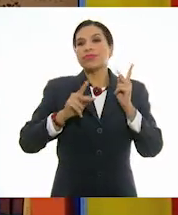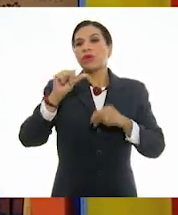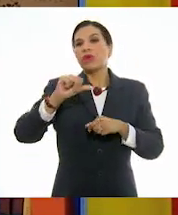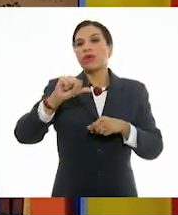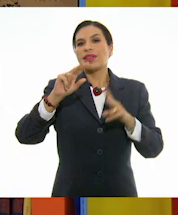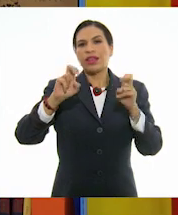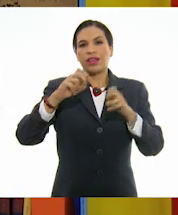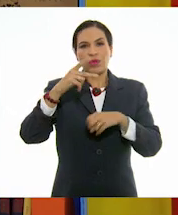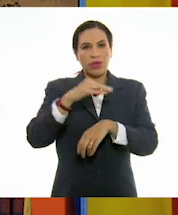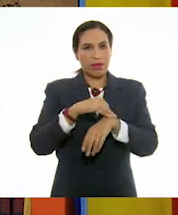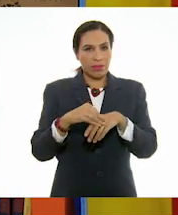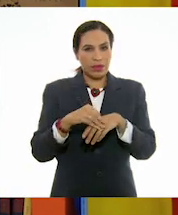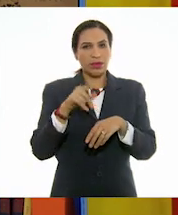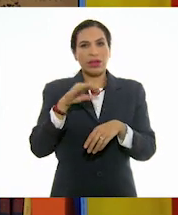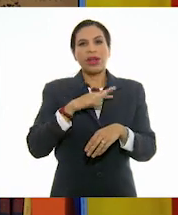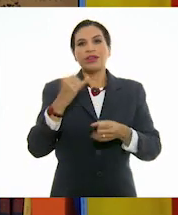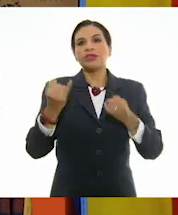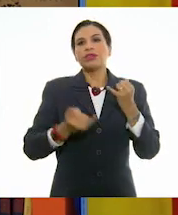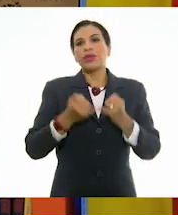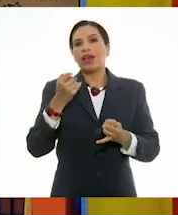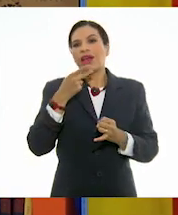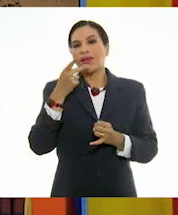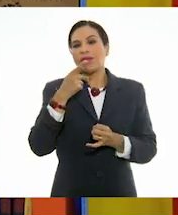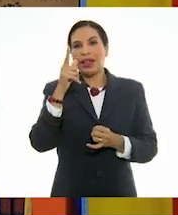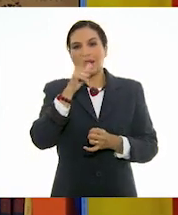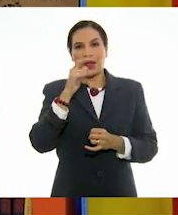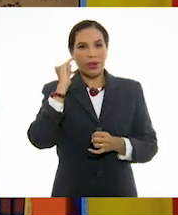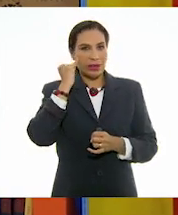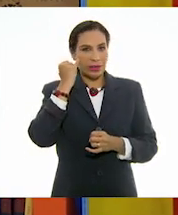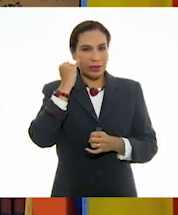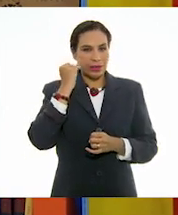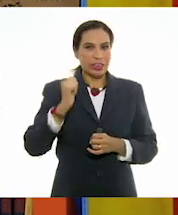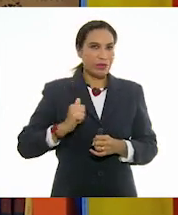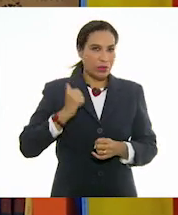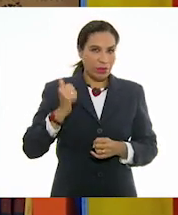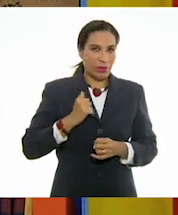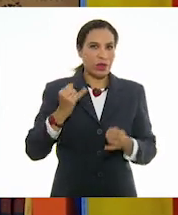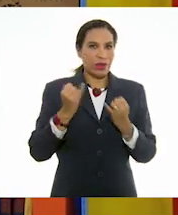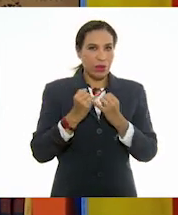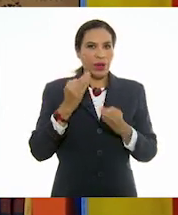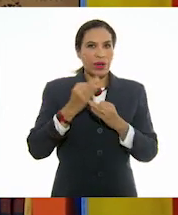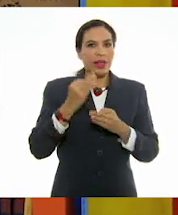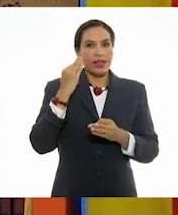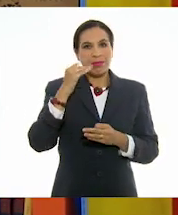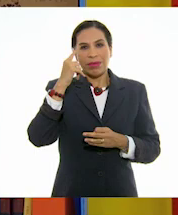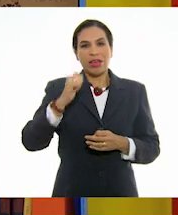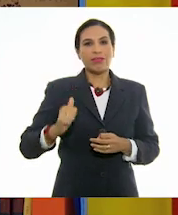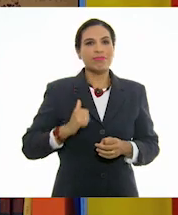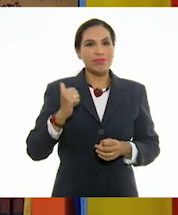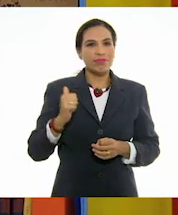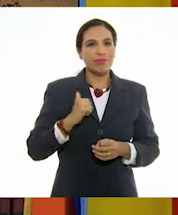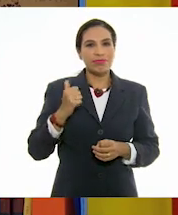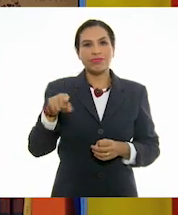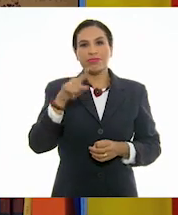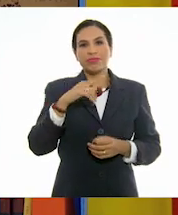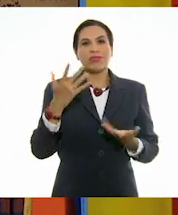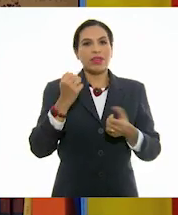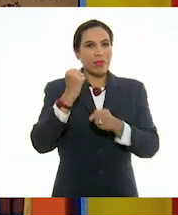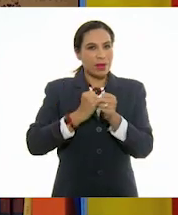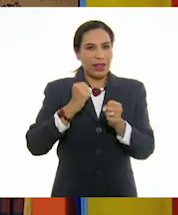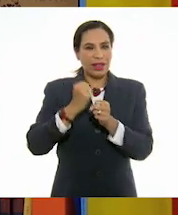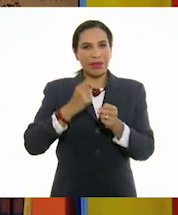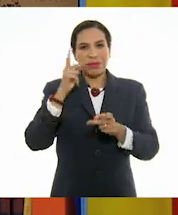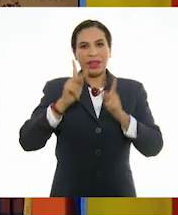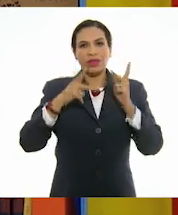tema de hoy con tu familia. Si tienes la fortuna de hablar una lengua indígena, aprovecha también este momento para practicarla y platica con tu